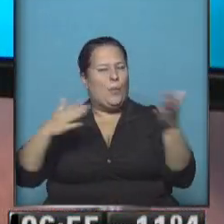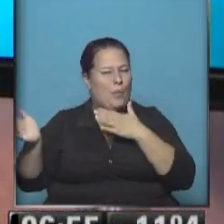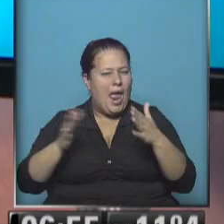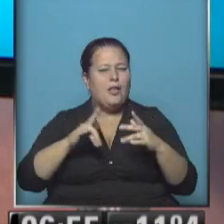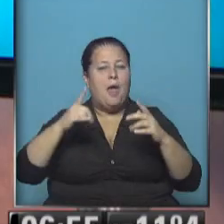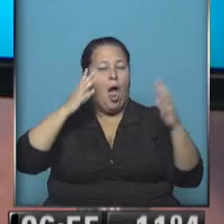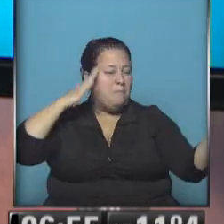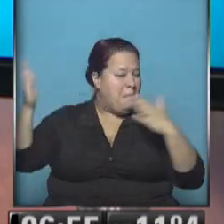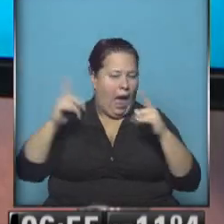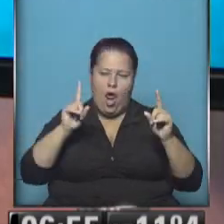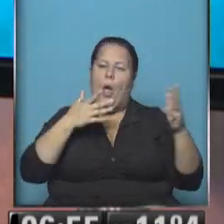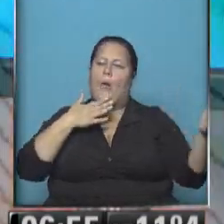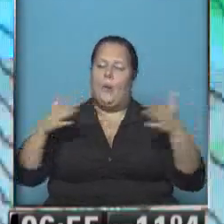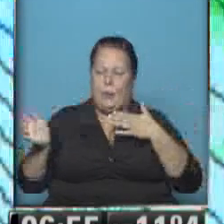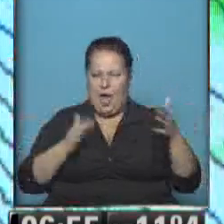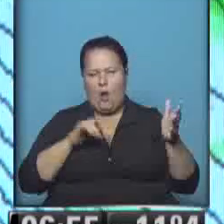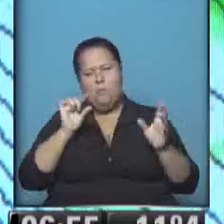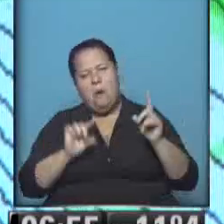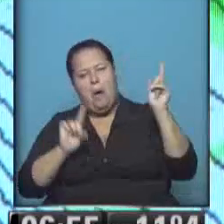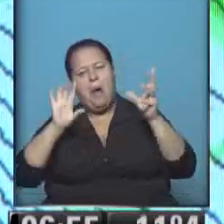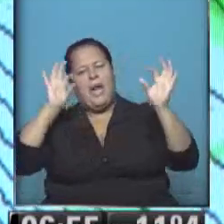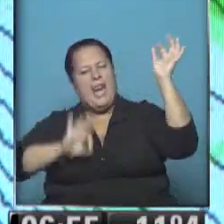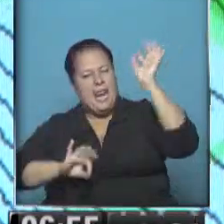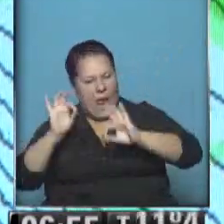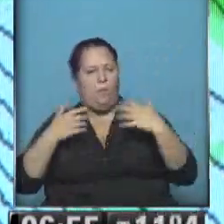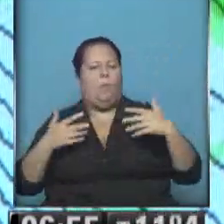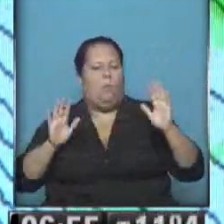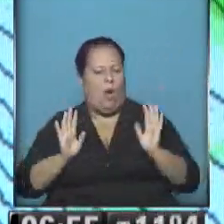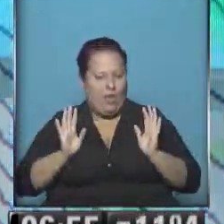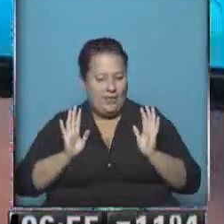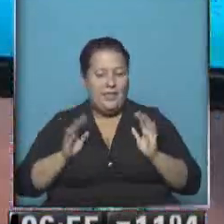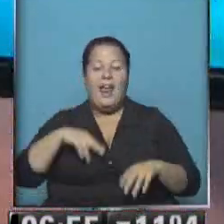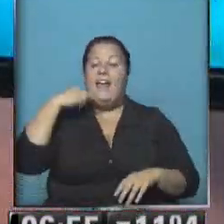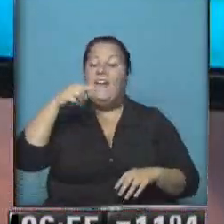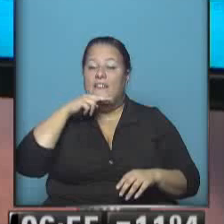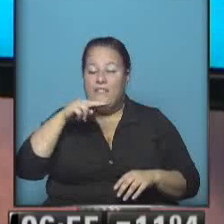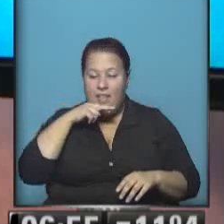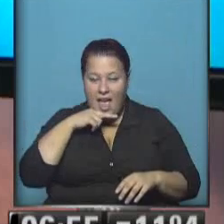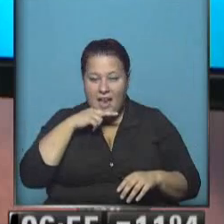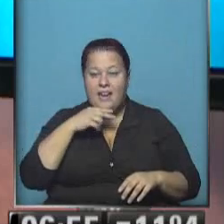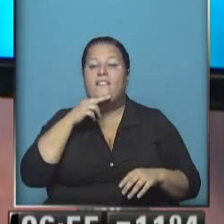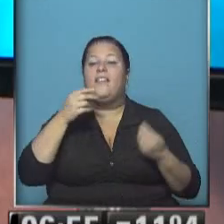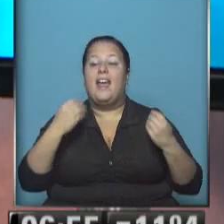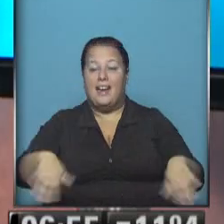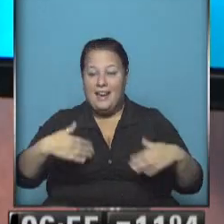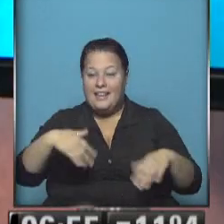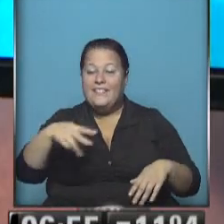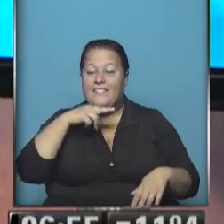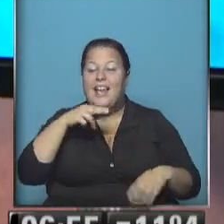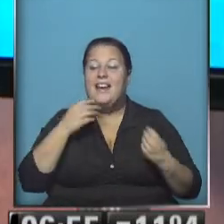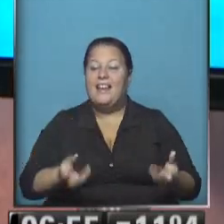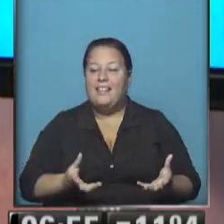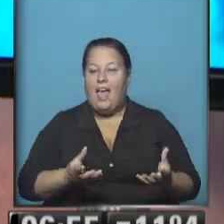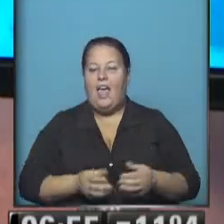temporal, viento. Un poquito, alguna nevadita es probable. Vamos al viernes, que llega, llega, vamos al